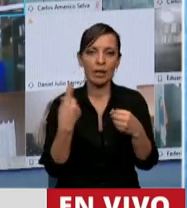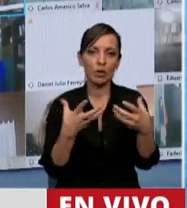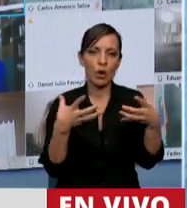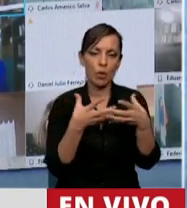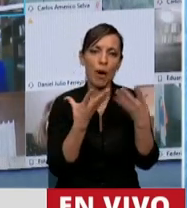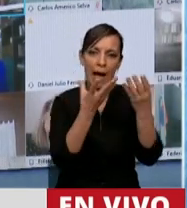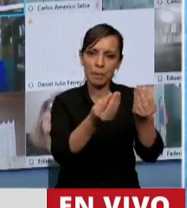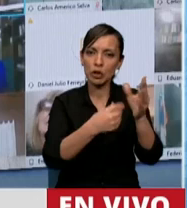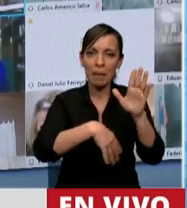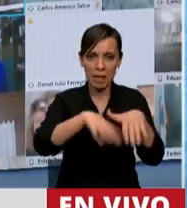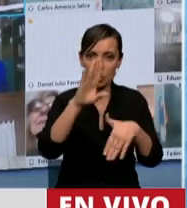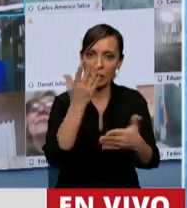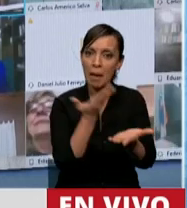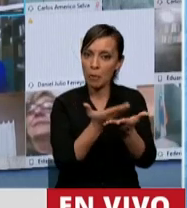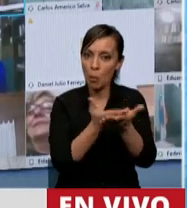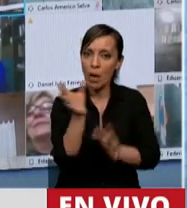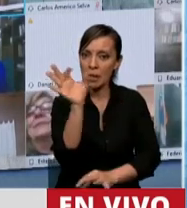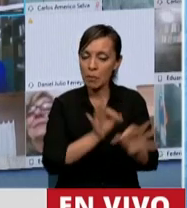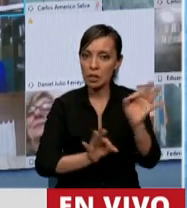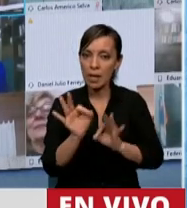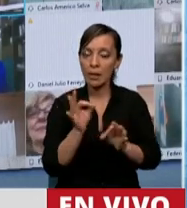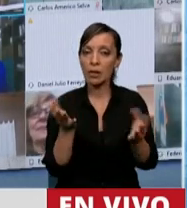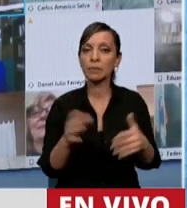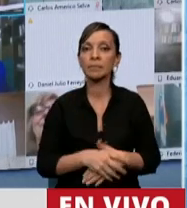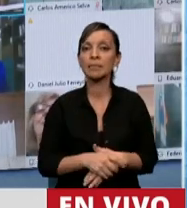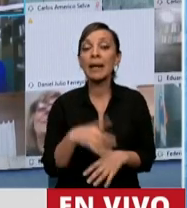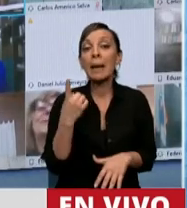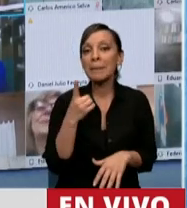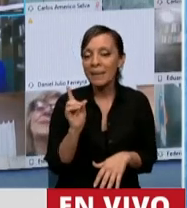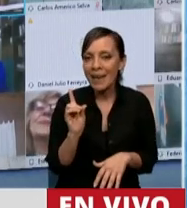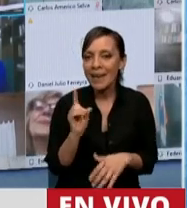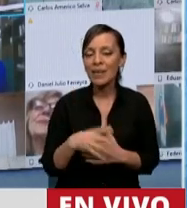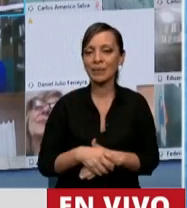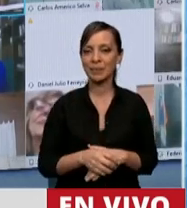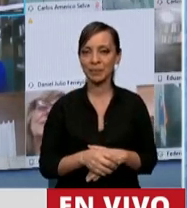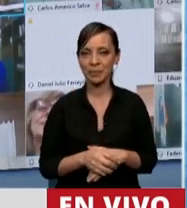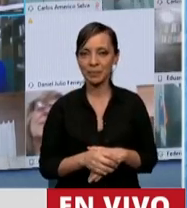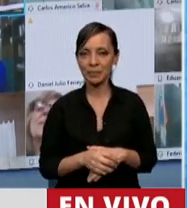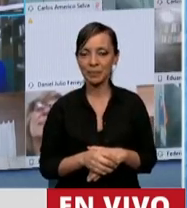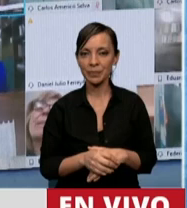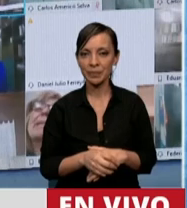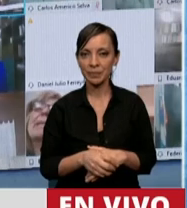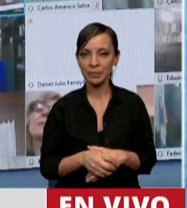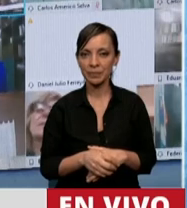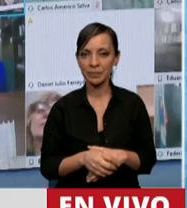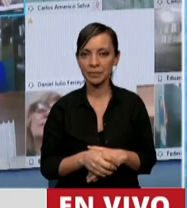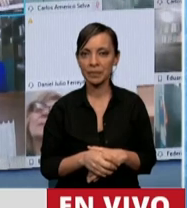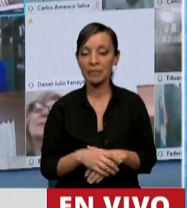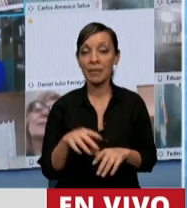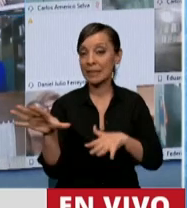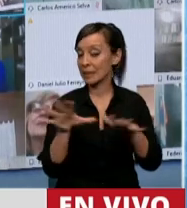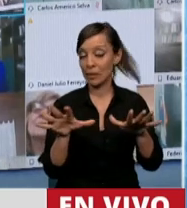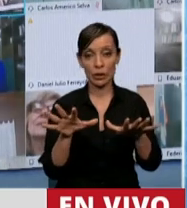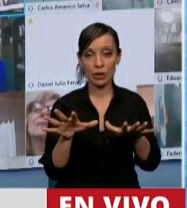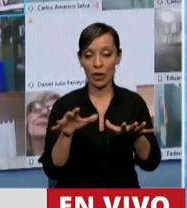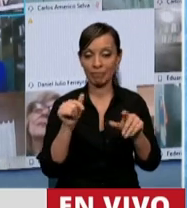la gran mayoría de las iniciativas que se trataron. Pero obviamente que en un escenario